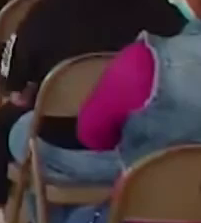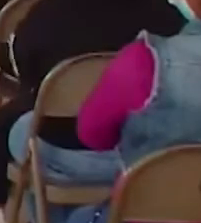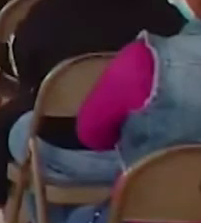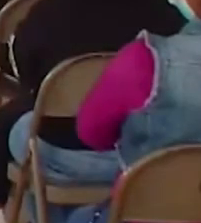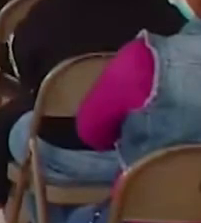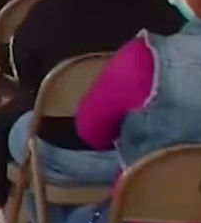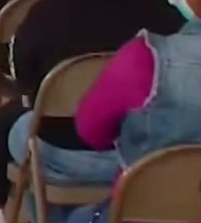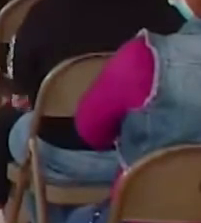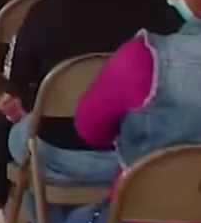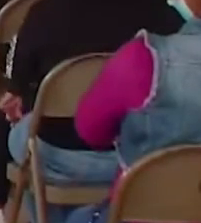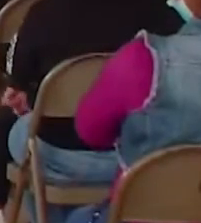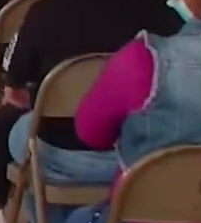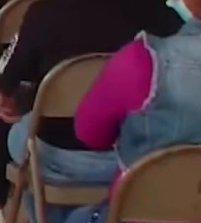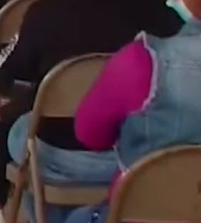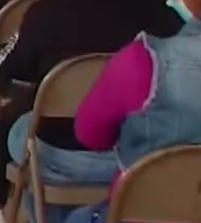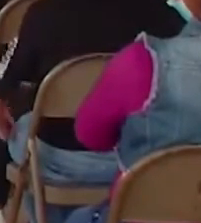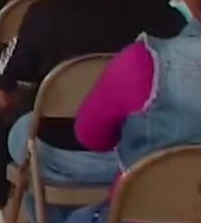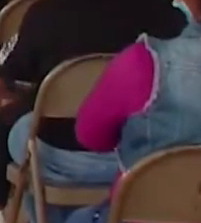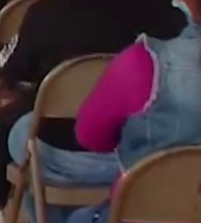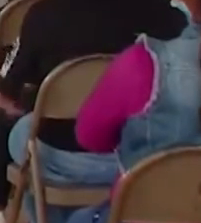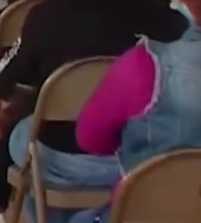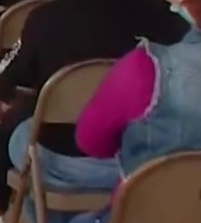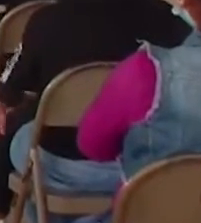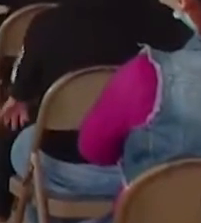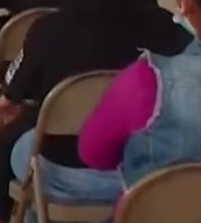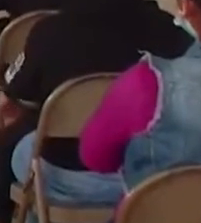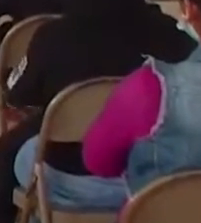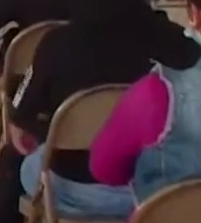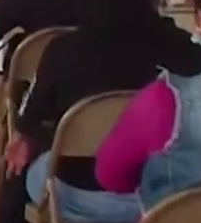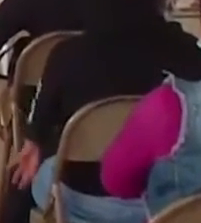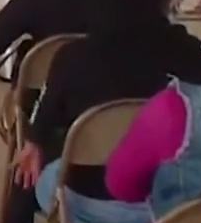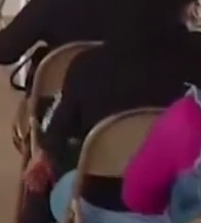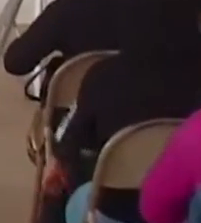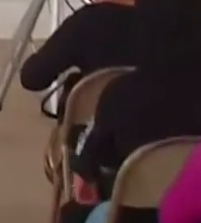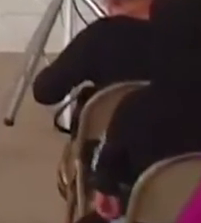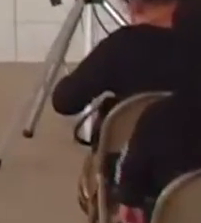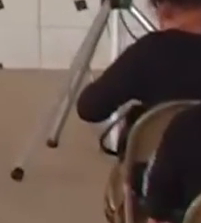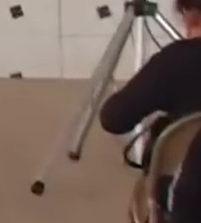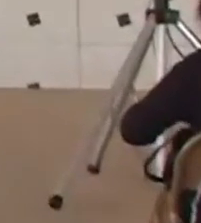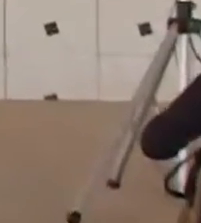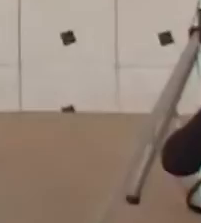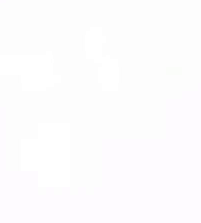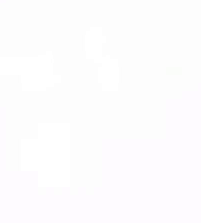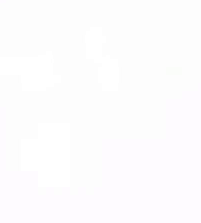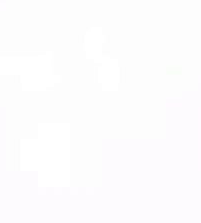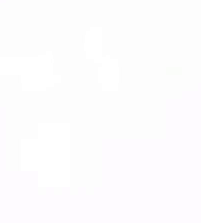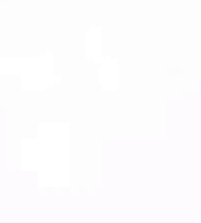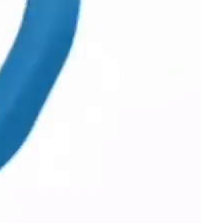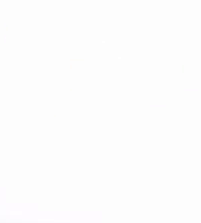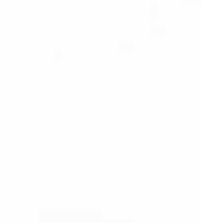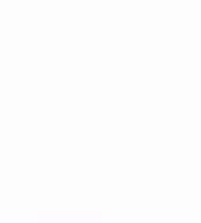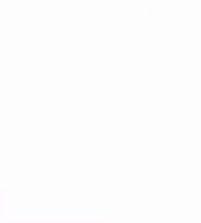es atender a todos los hondureños, pero dándole prioridad al más humilde.